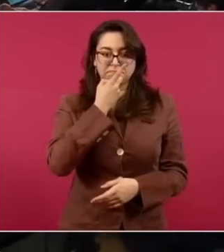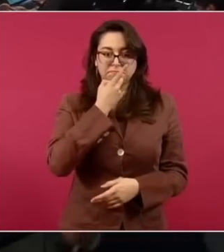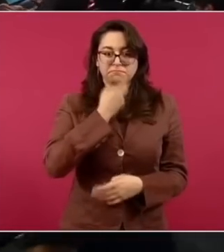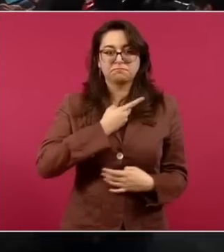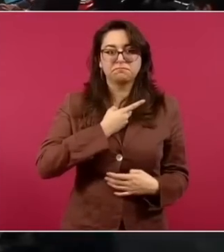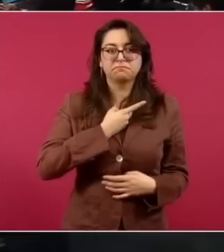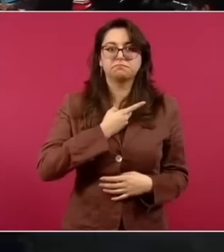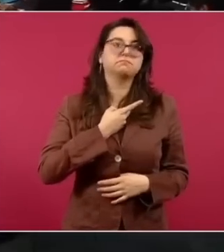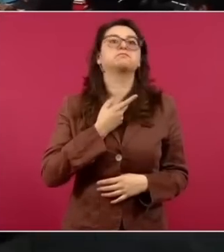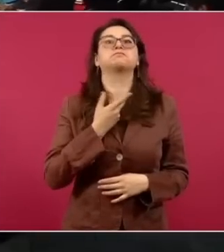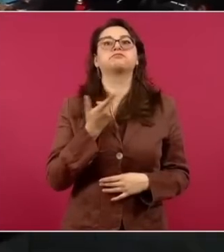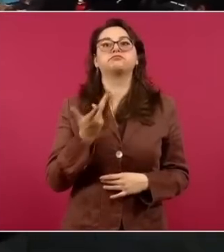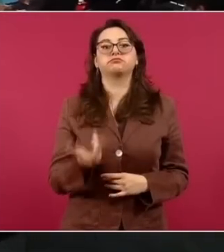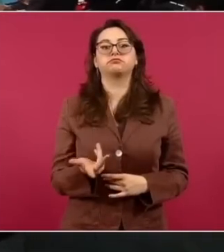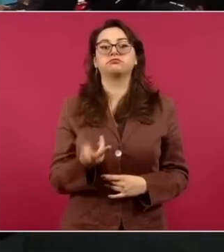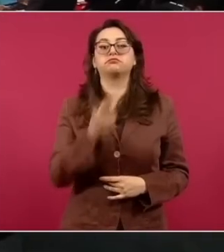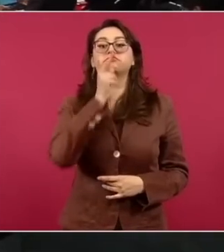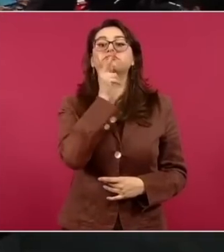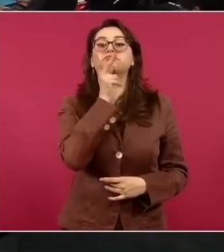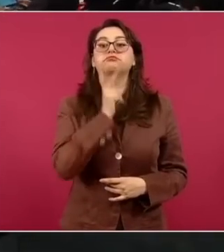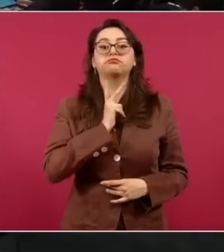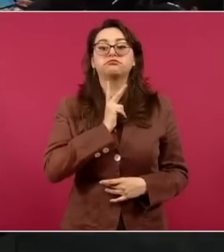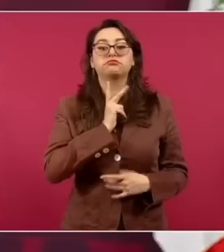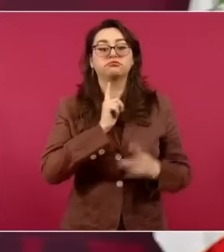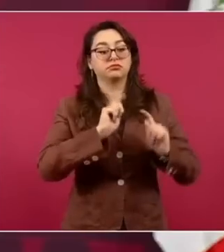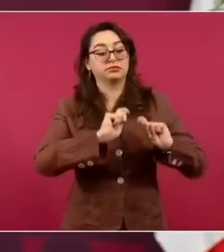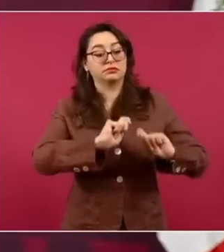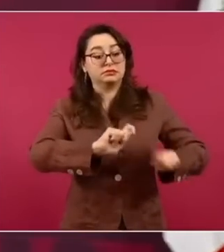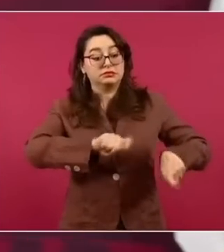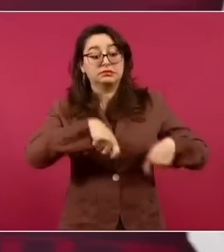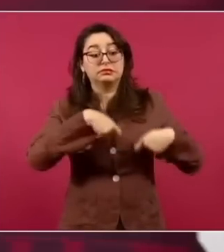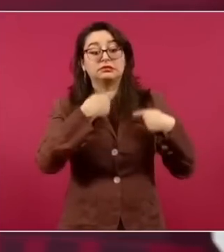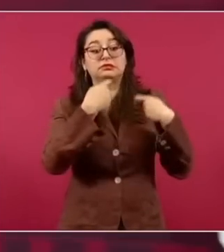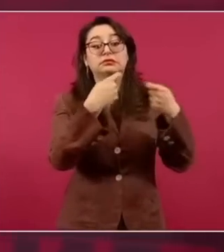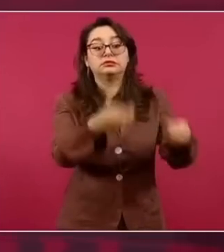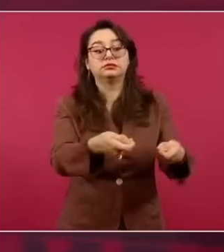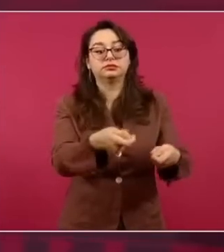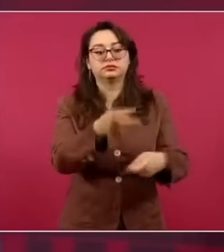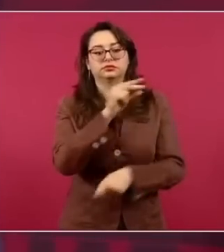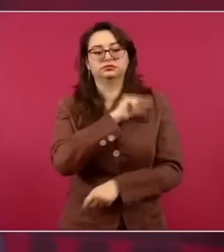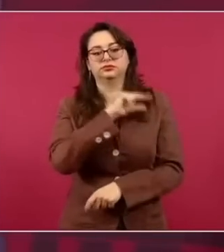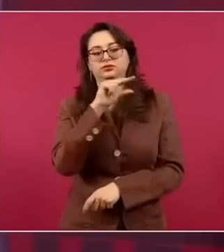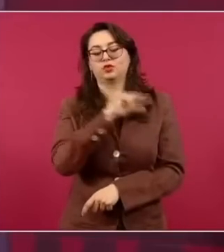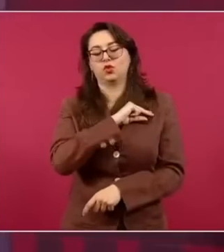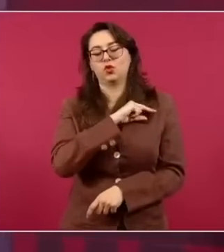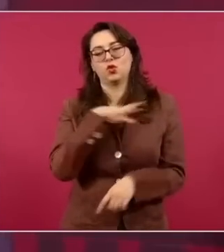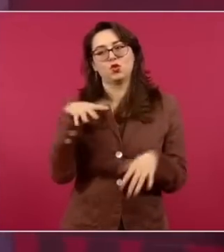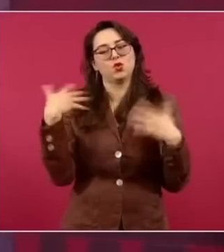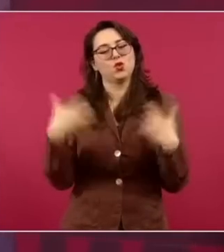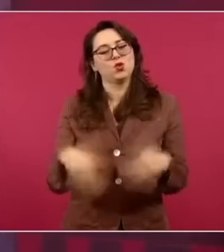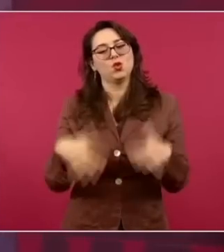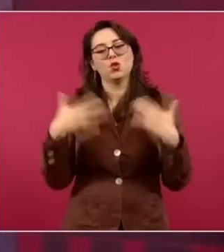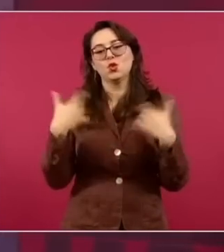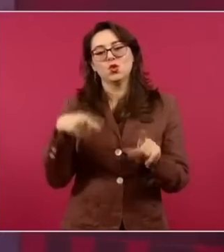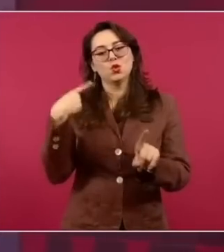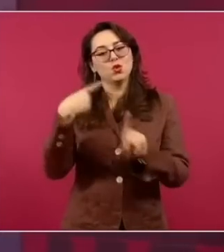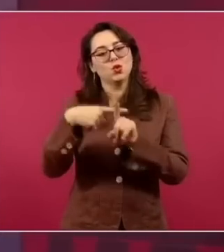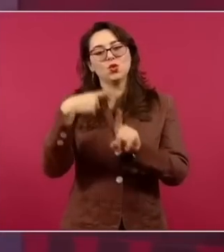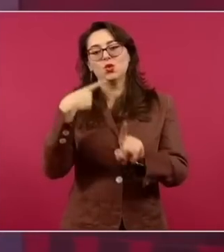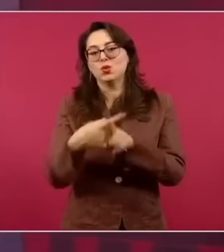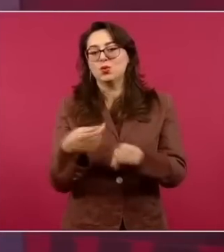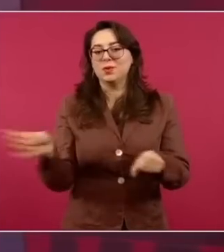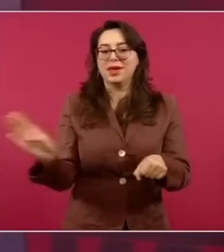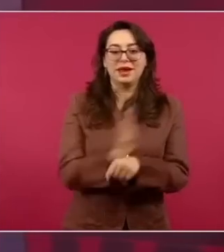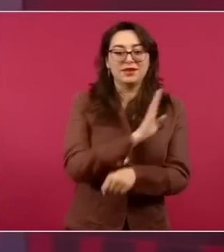petrolera, iba a llegar inversión extranjera a raudales,